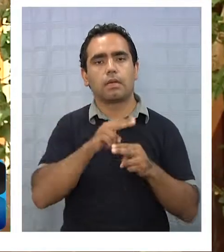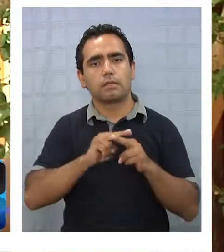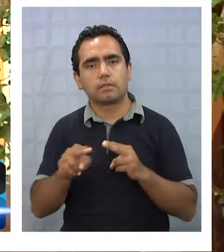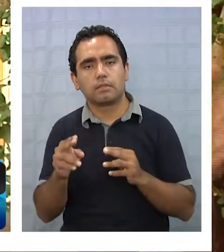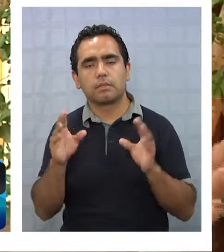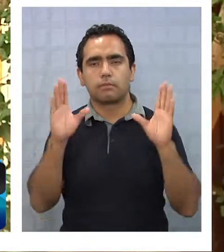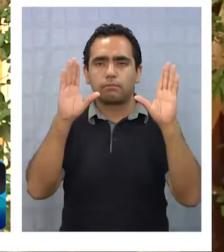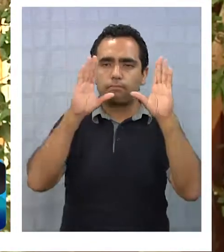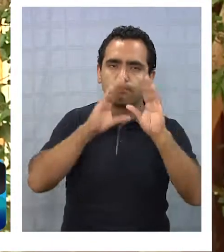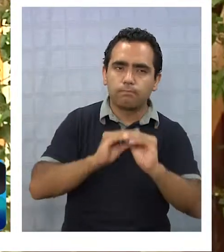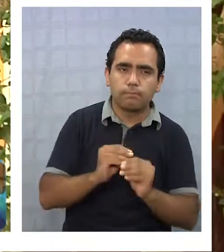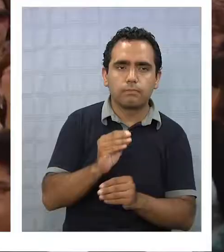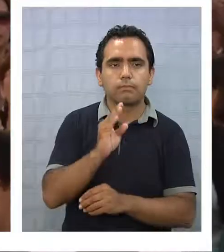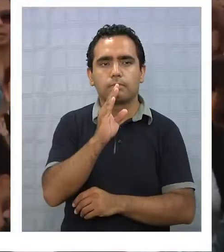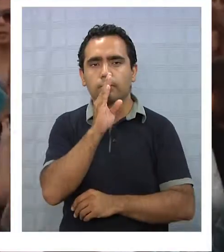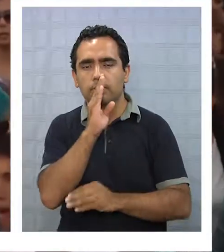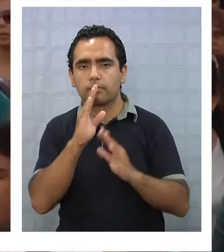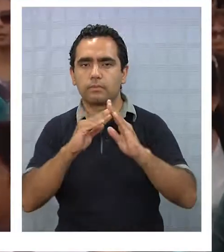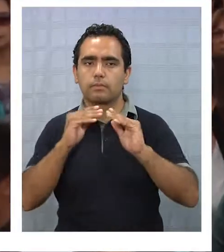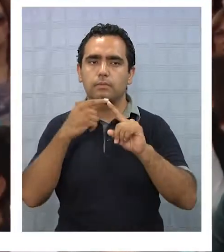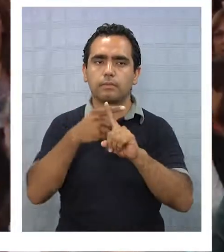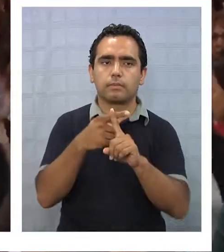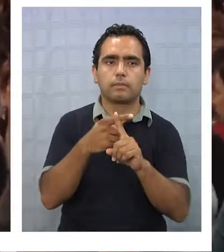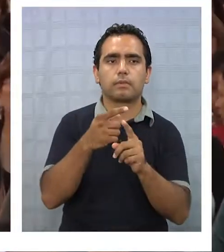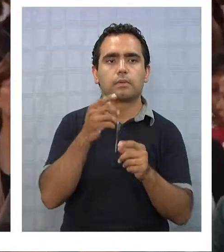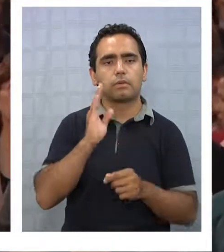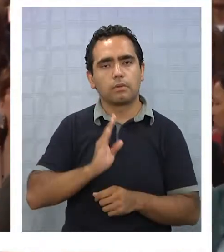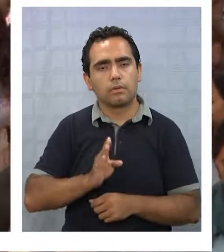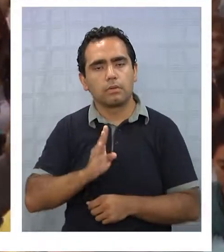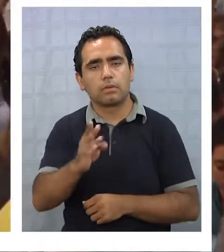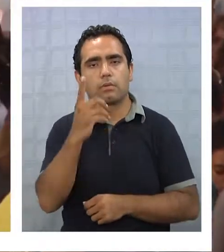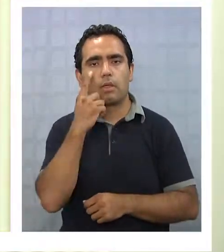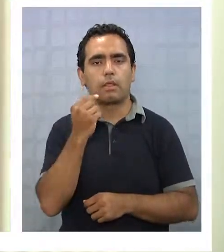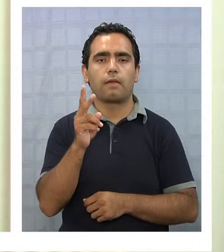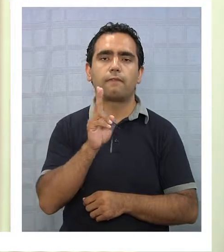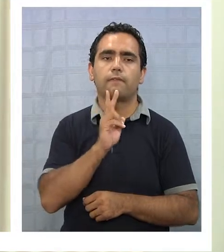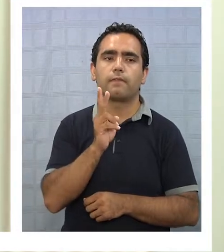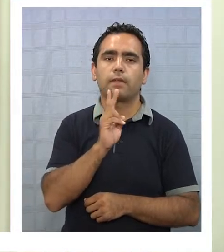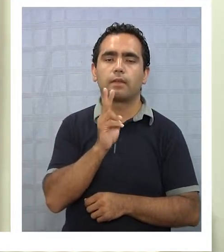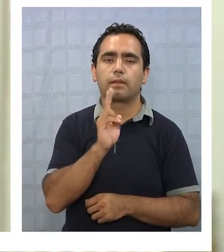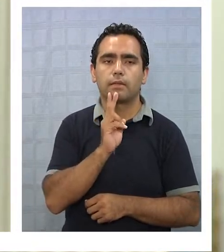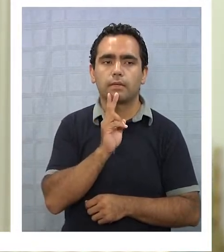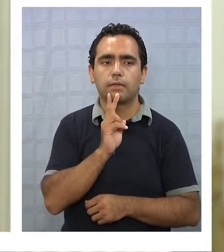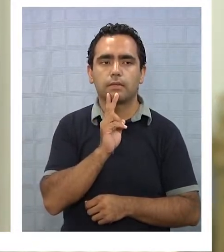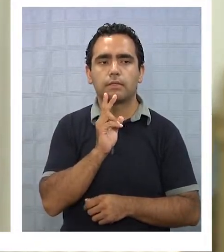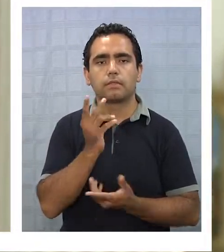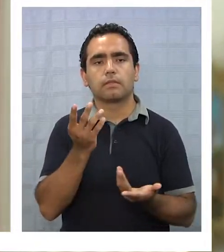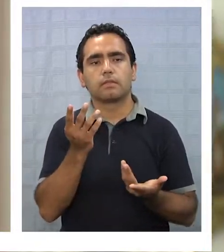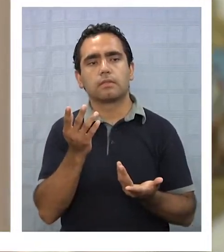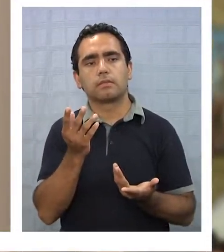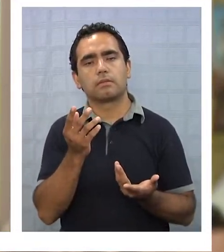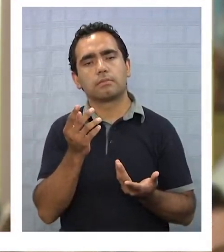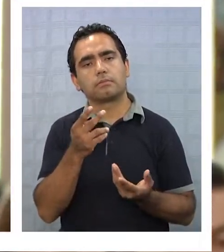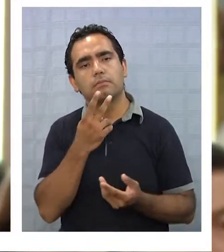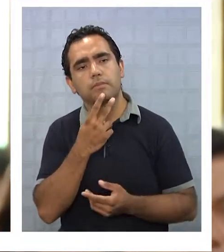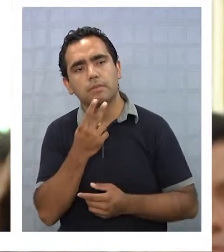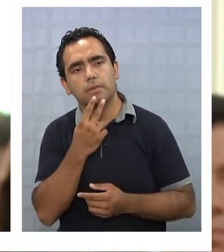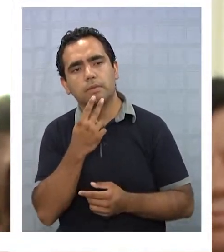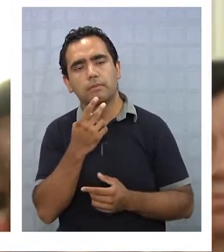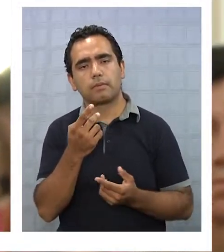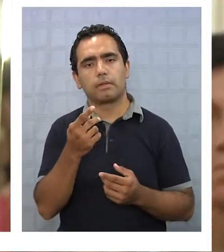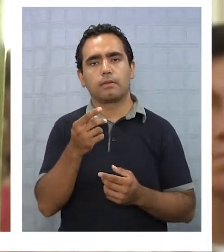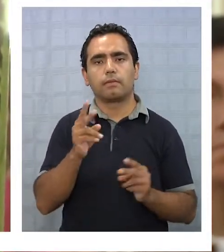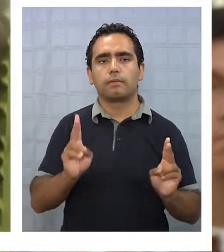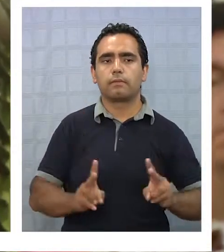vigilia y estar en el silencio propio del santuario, para continuar el día viernes a vivir el Viacrucis, donde